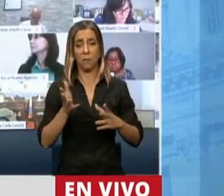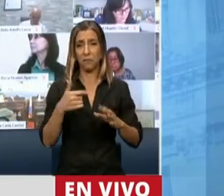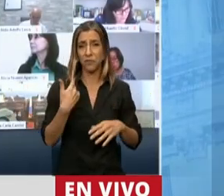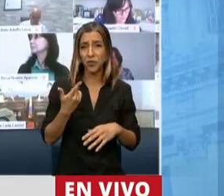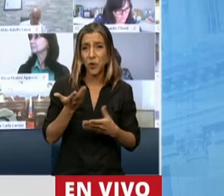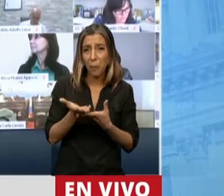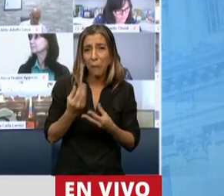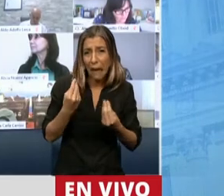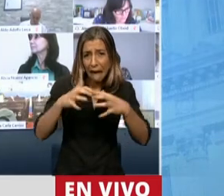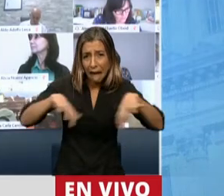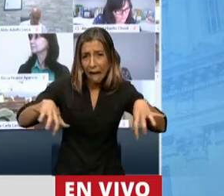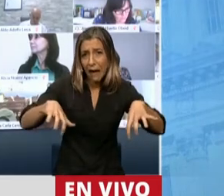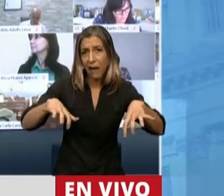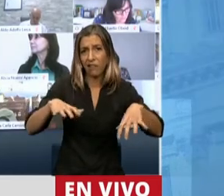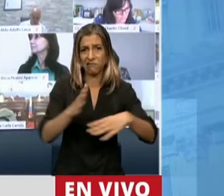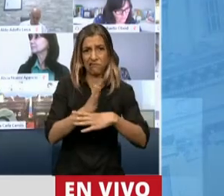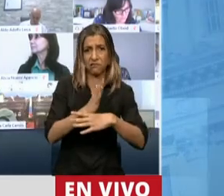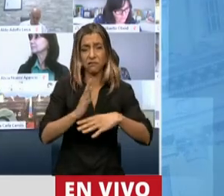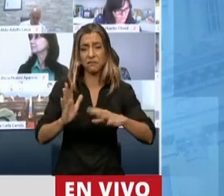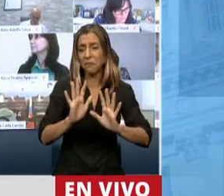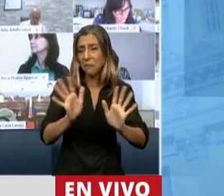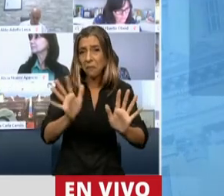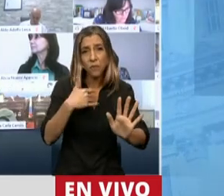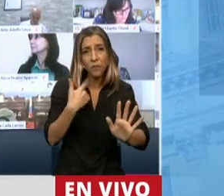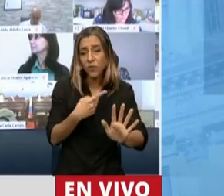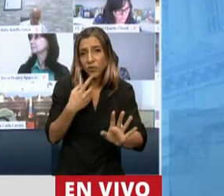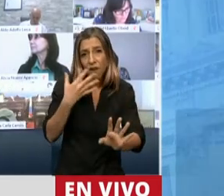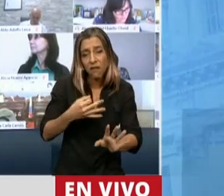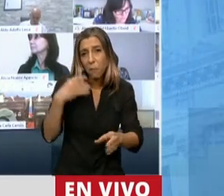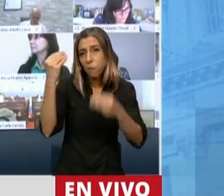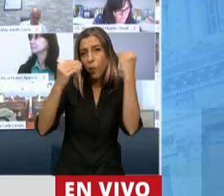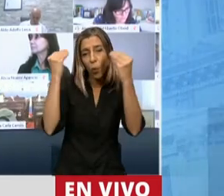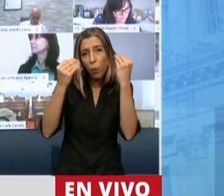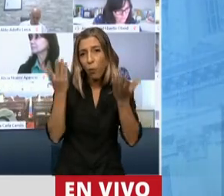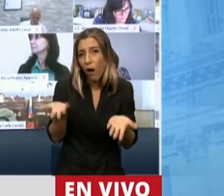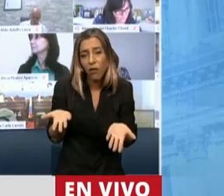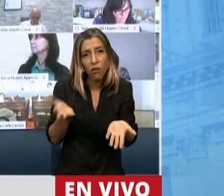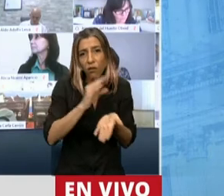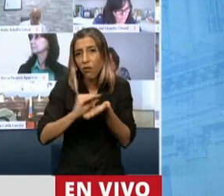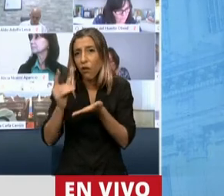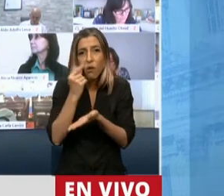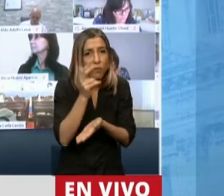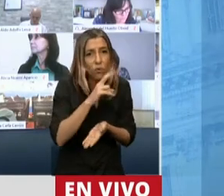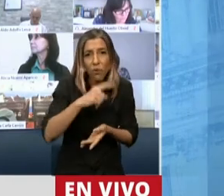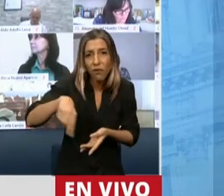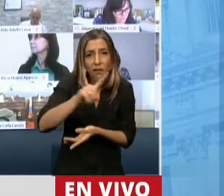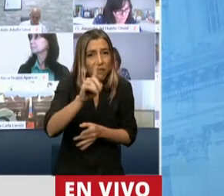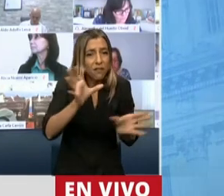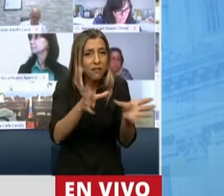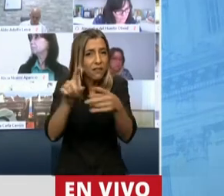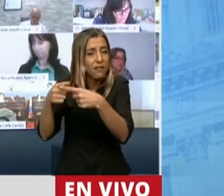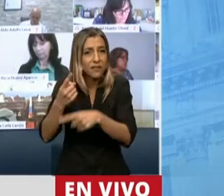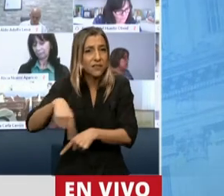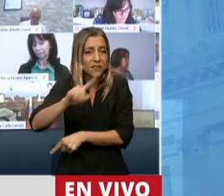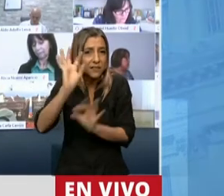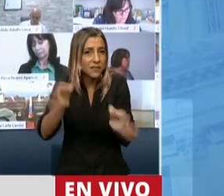estamos absolutamente preocupados, como seguramente diputados y diputadas de gran parte de los bloques políticos y también